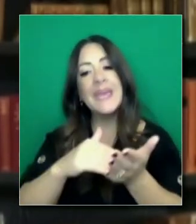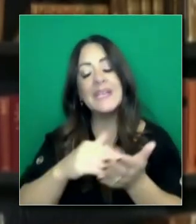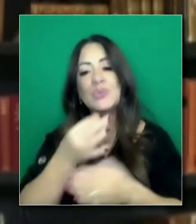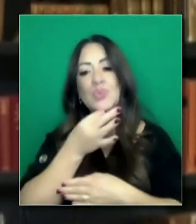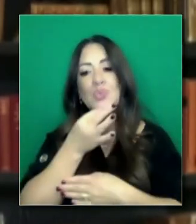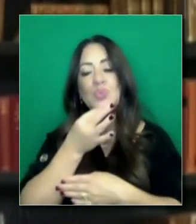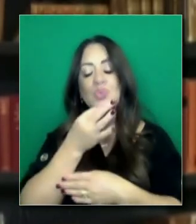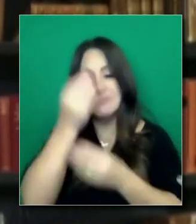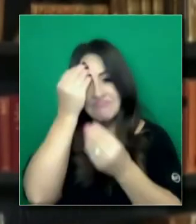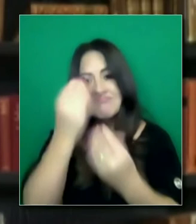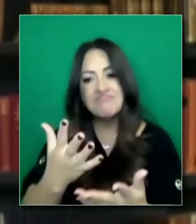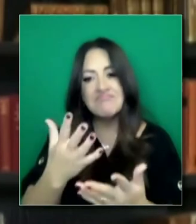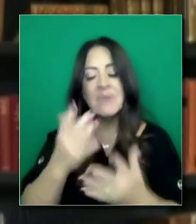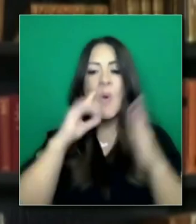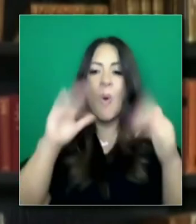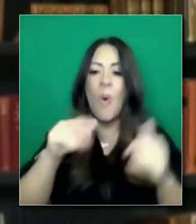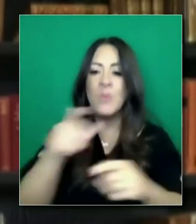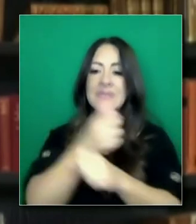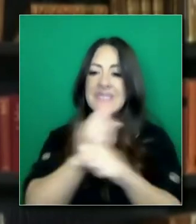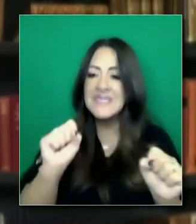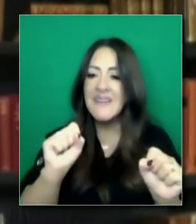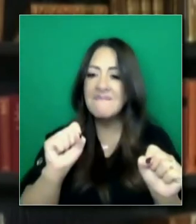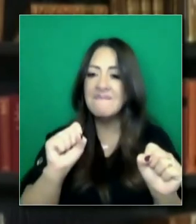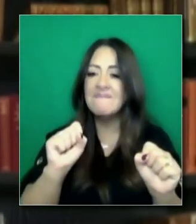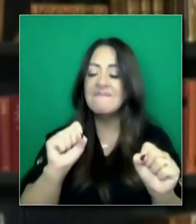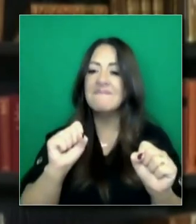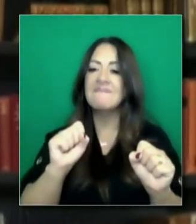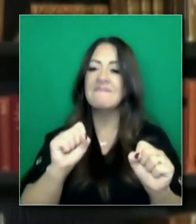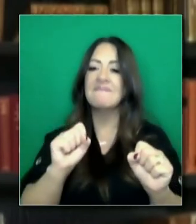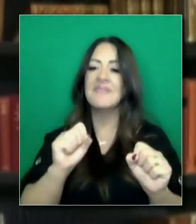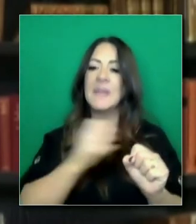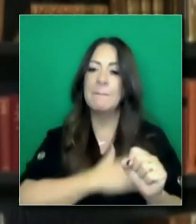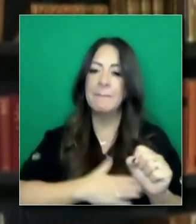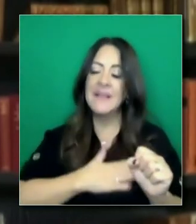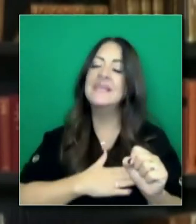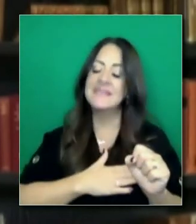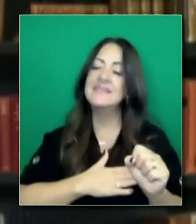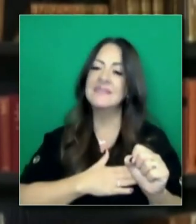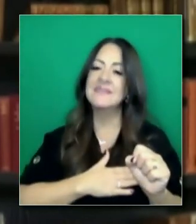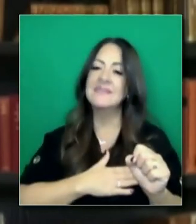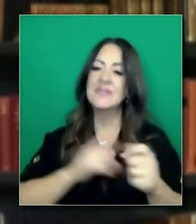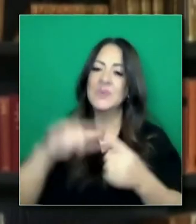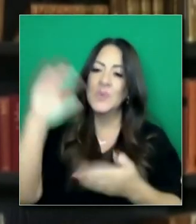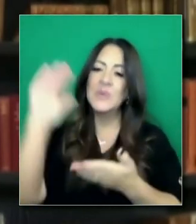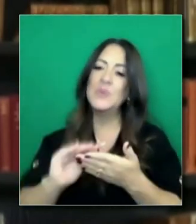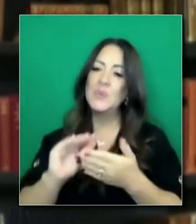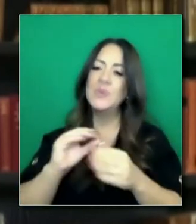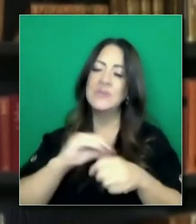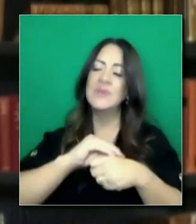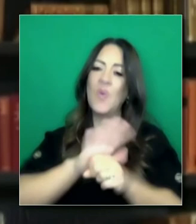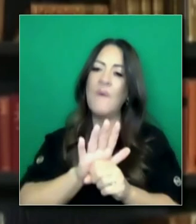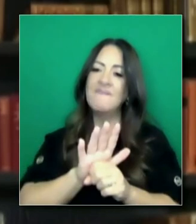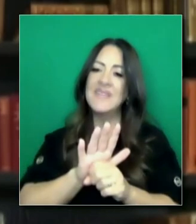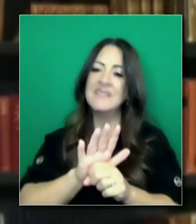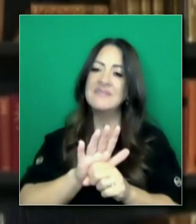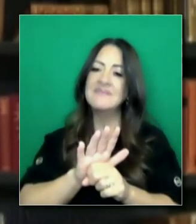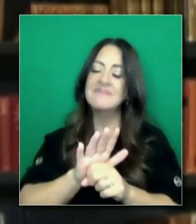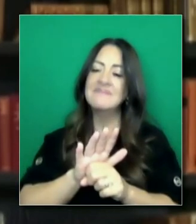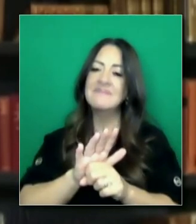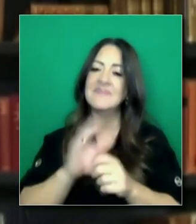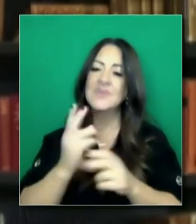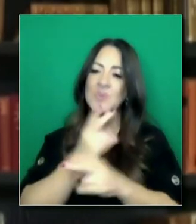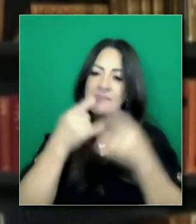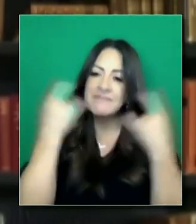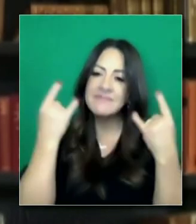ansioso de darles una nueva reseña muy pronto. Espero que todos se mantengan seguros y hagan lo posible por mitigar la